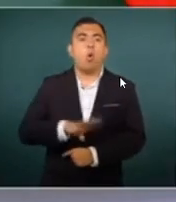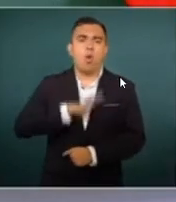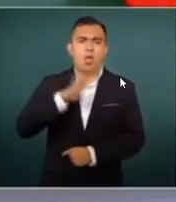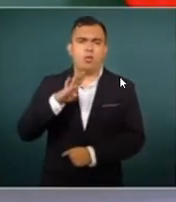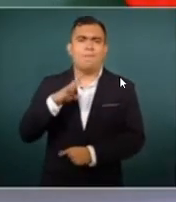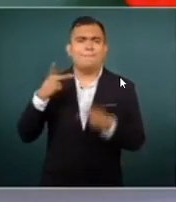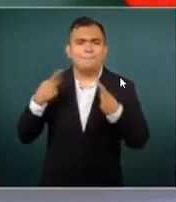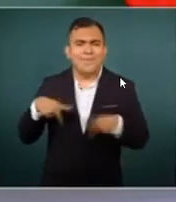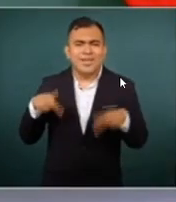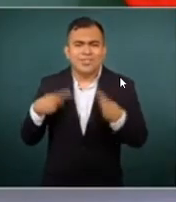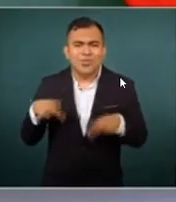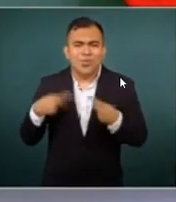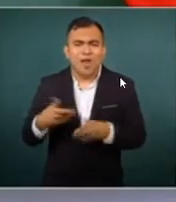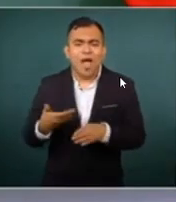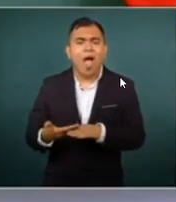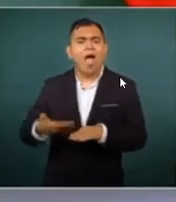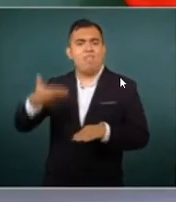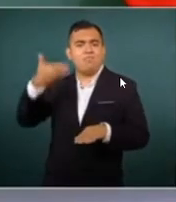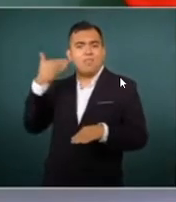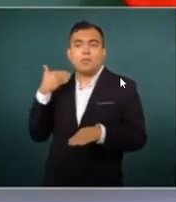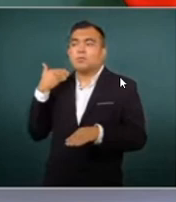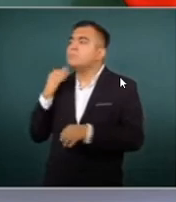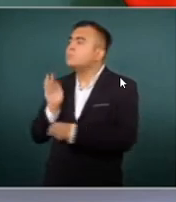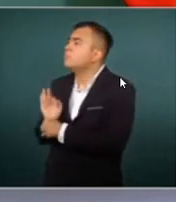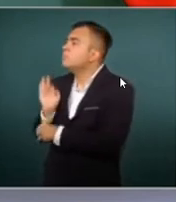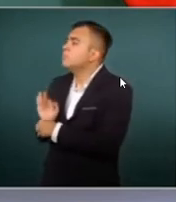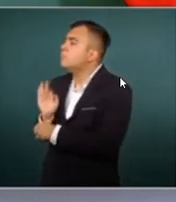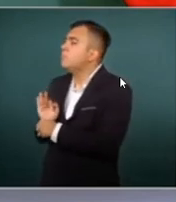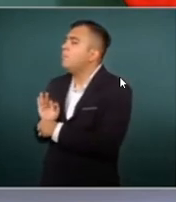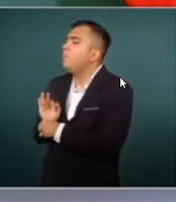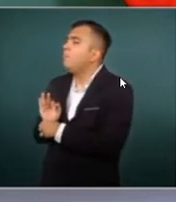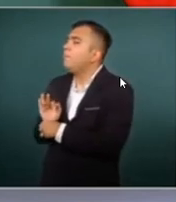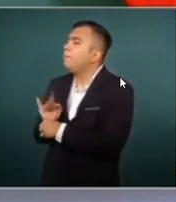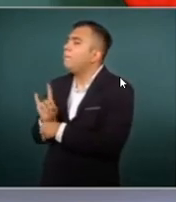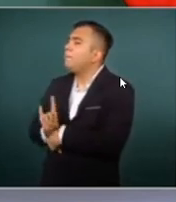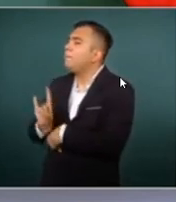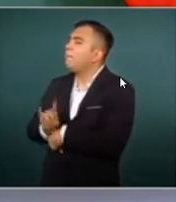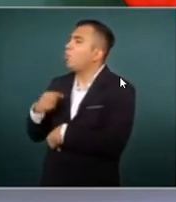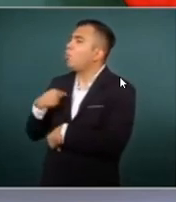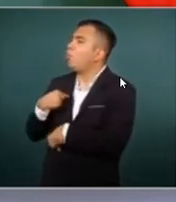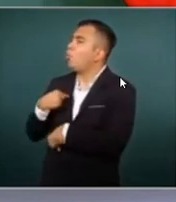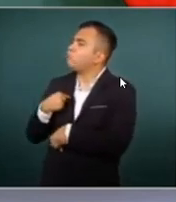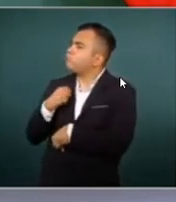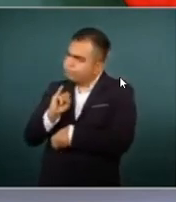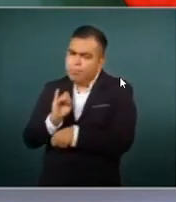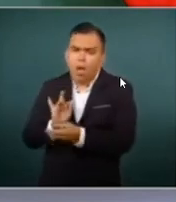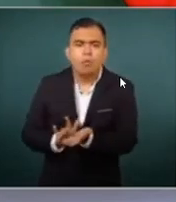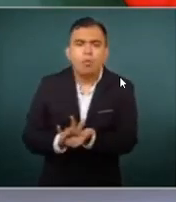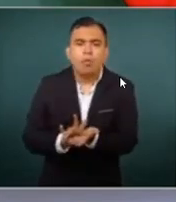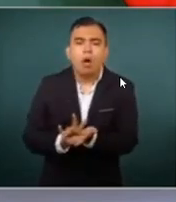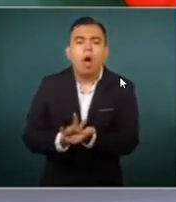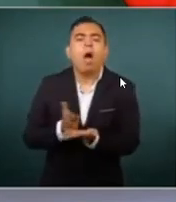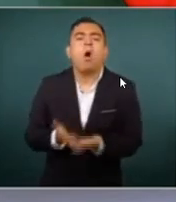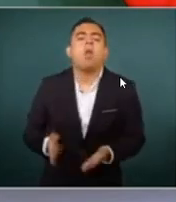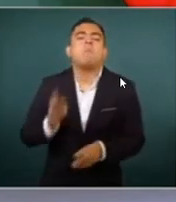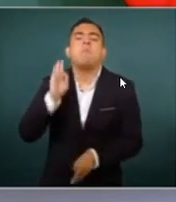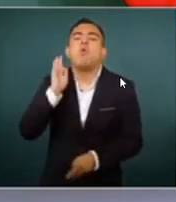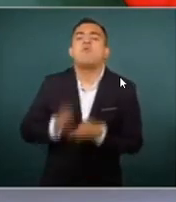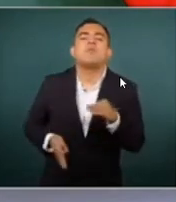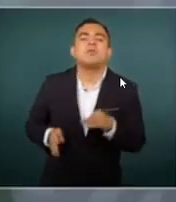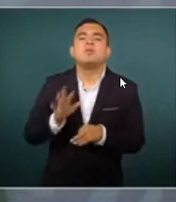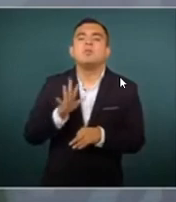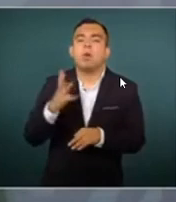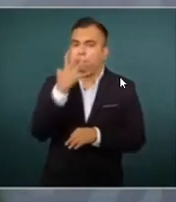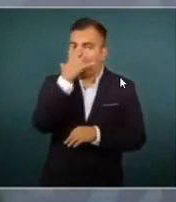fingían ser liberales por fin se están quitando la máscara. Solo